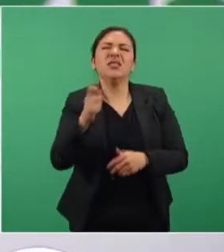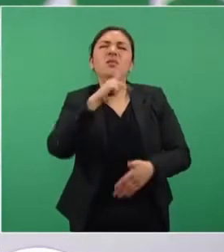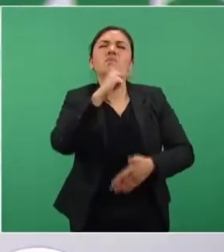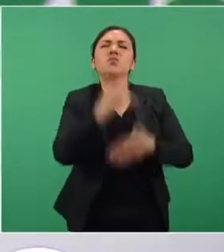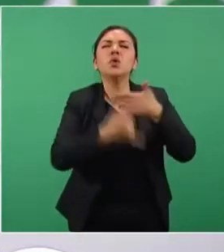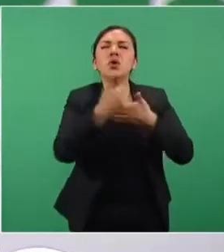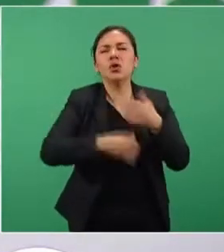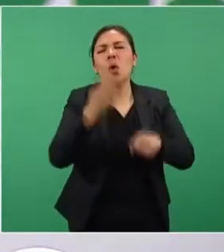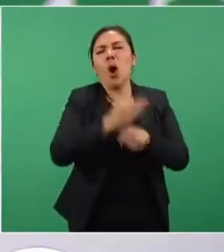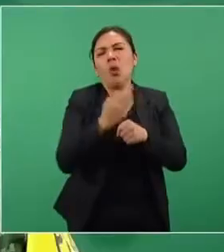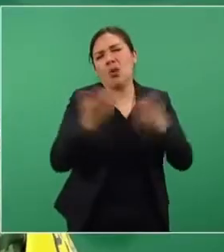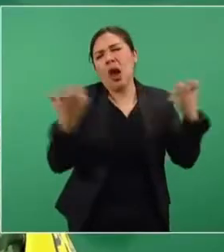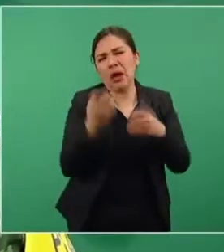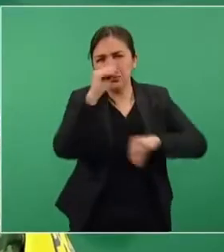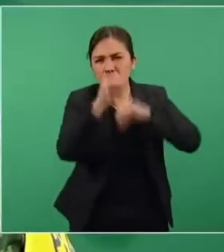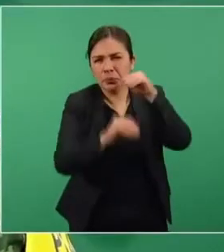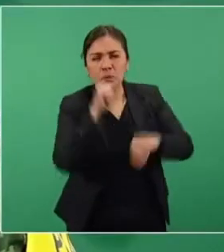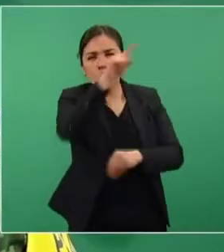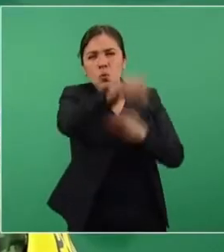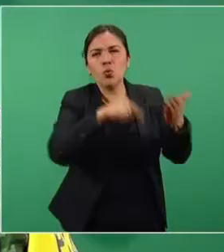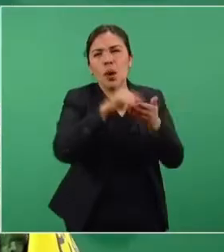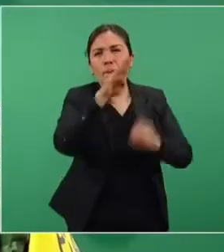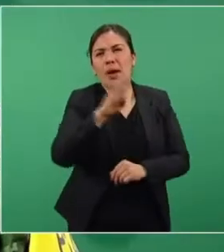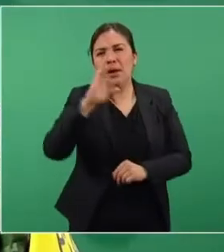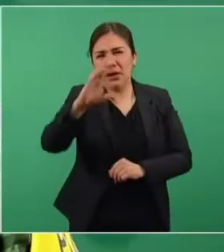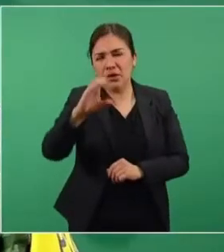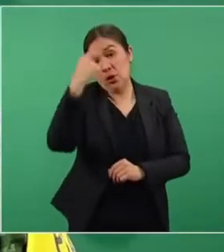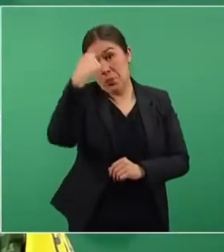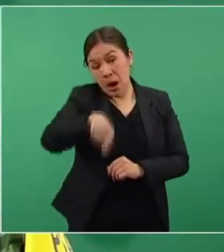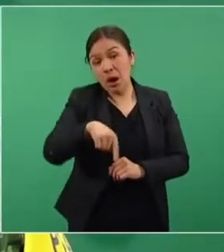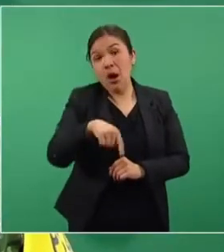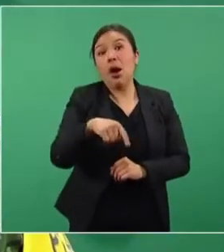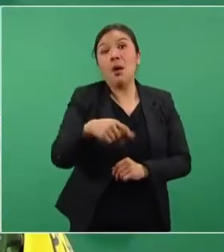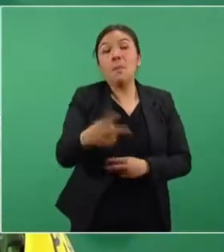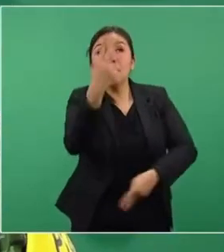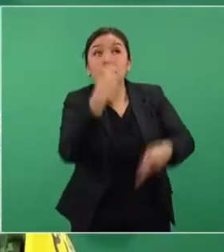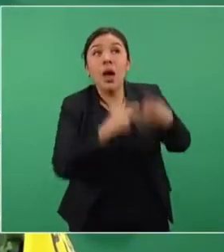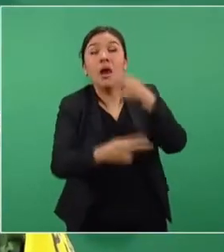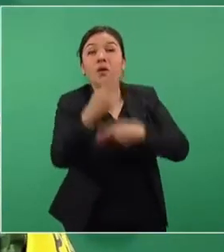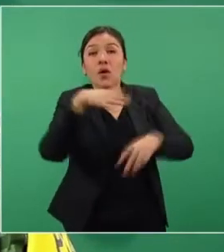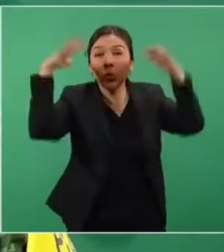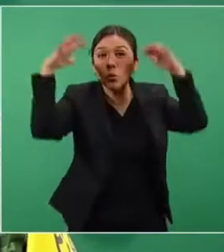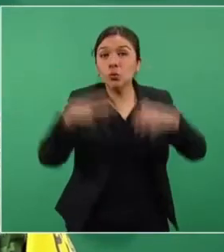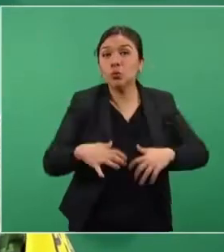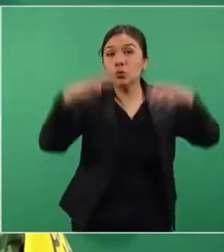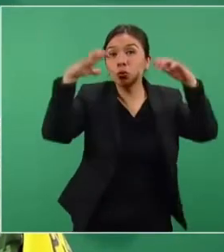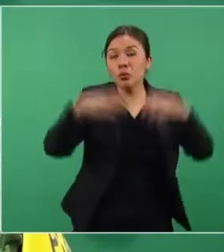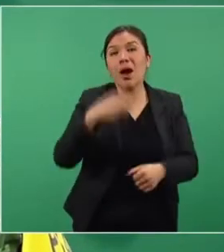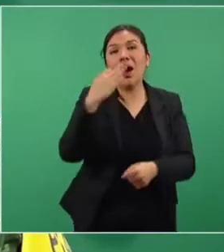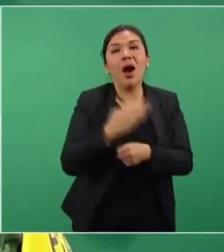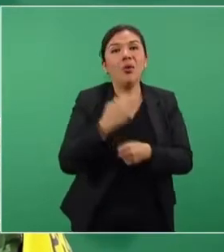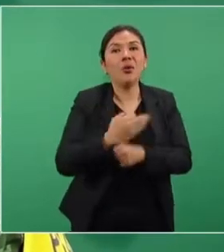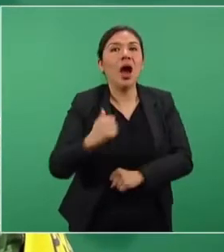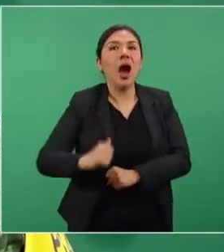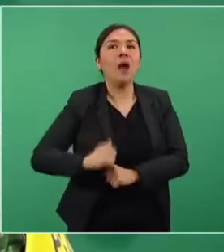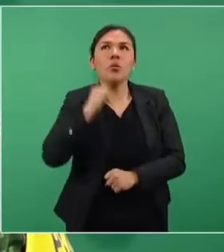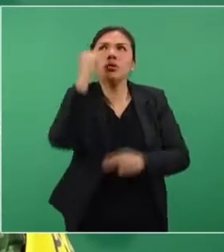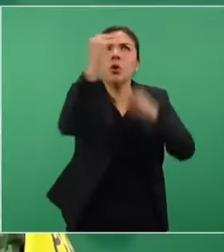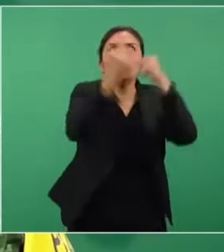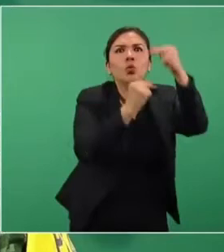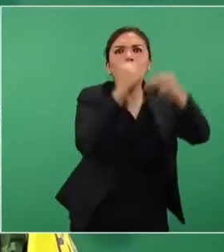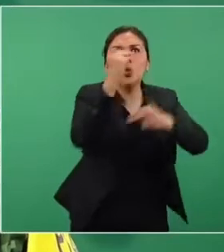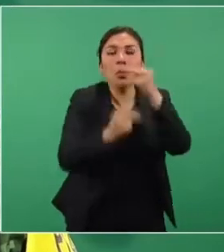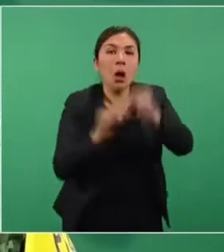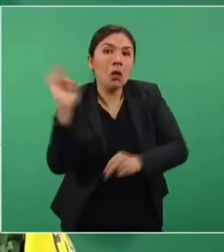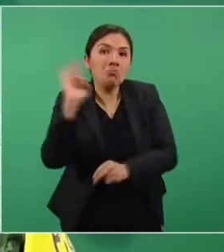se está desarrollando en Baja California para generar lluvias, aprovechando la nubosidad que puede